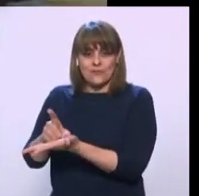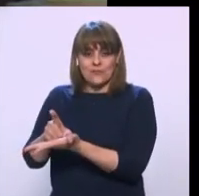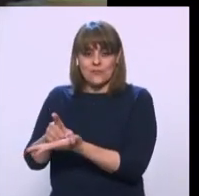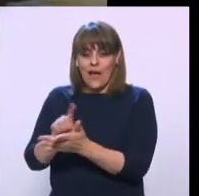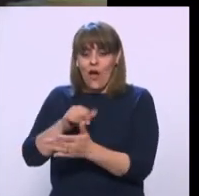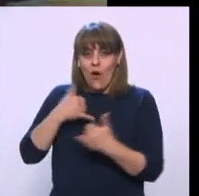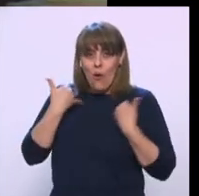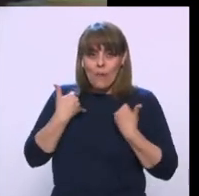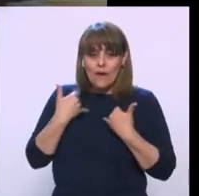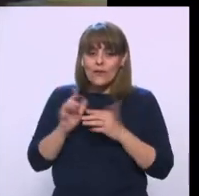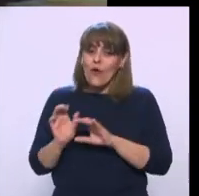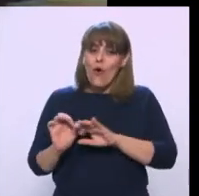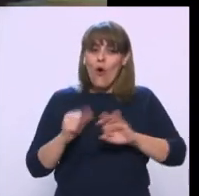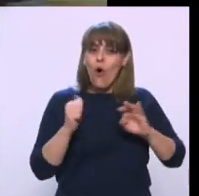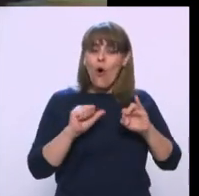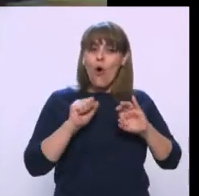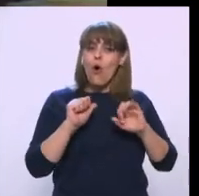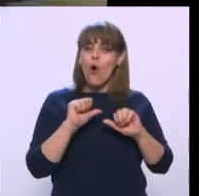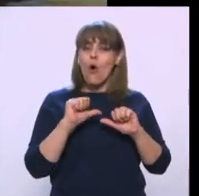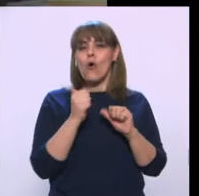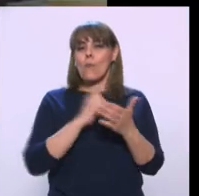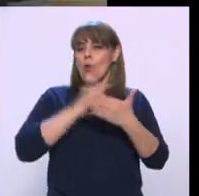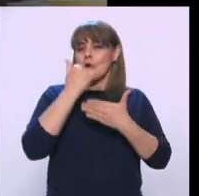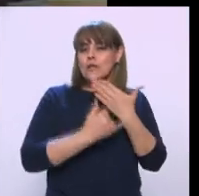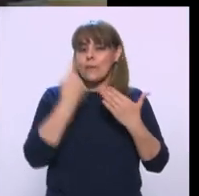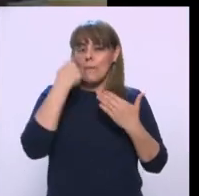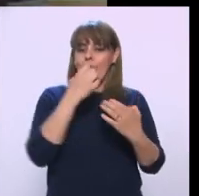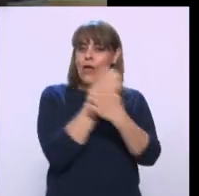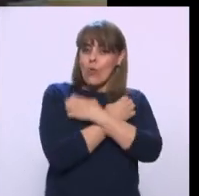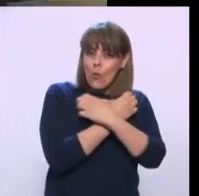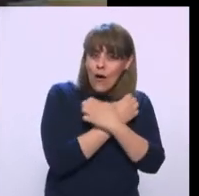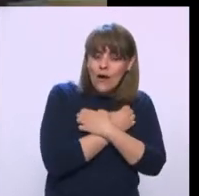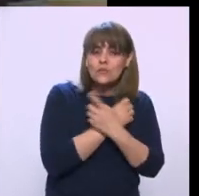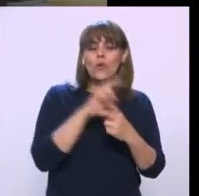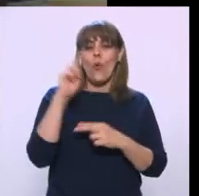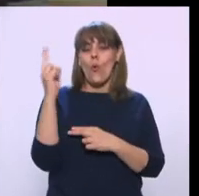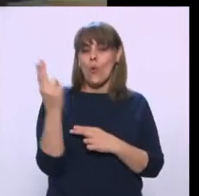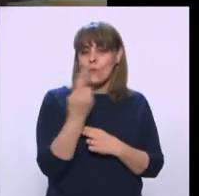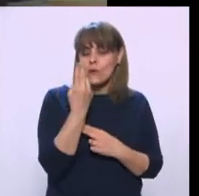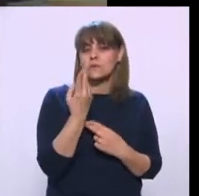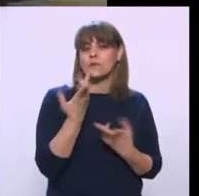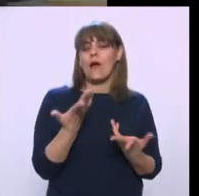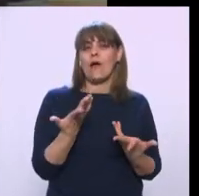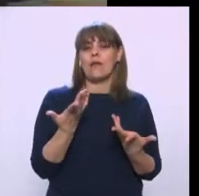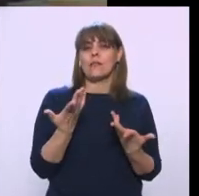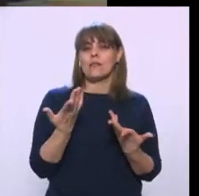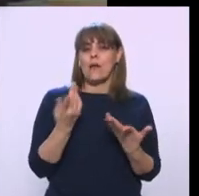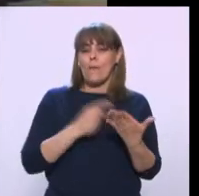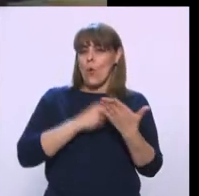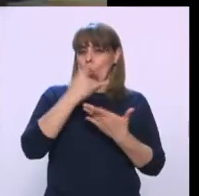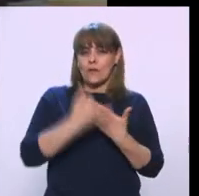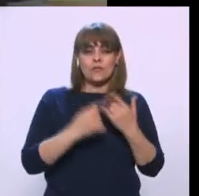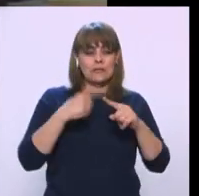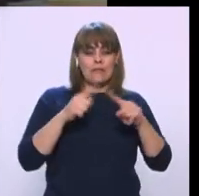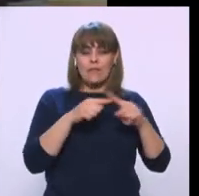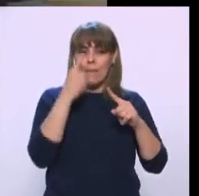y se han generado proyectos de educación, universidades, se ha